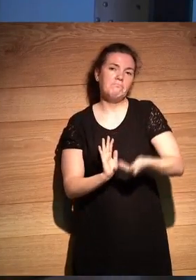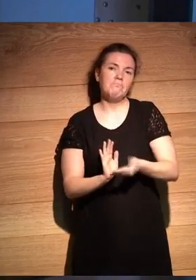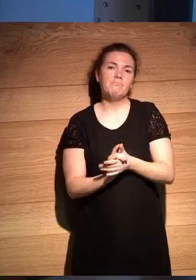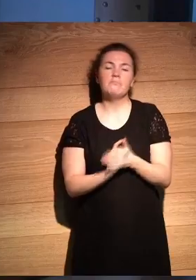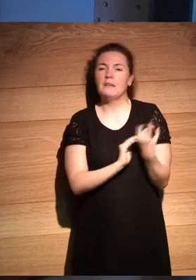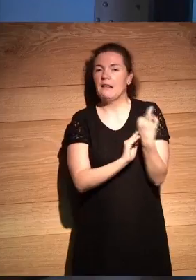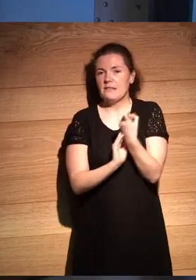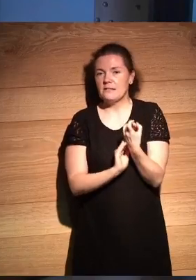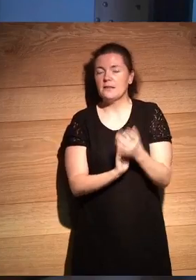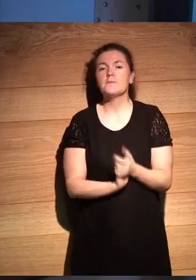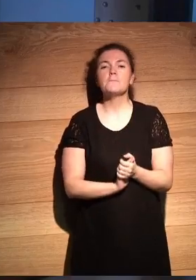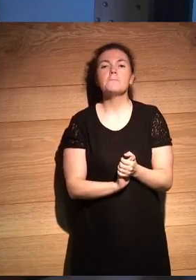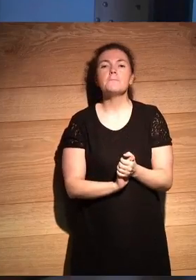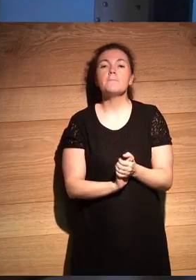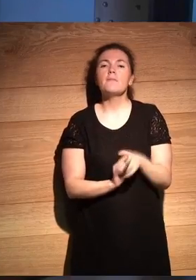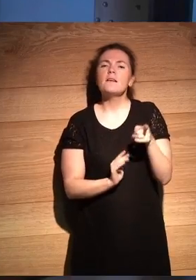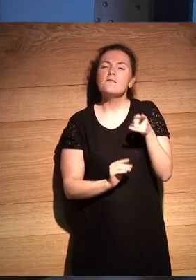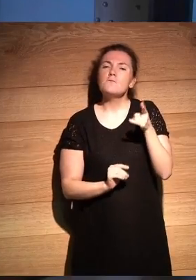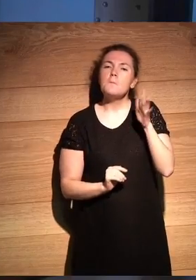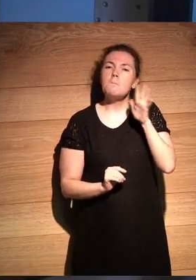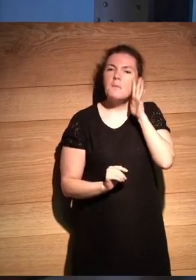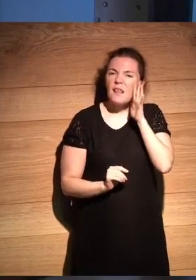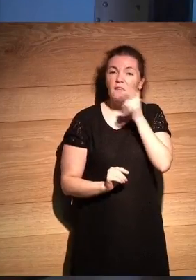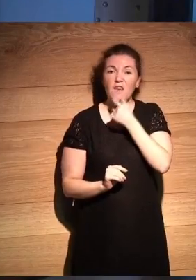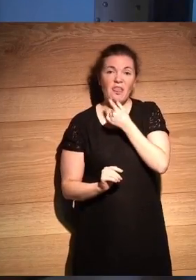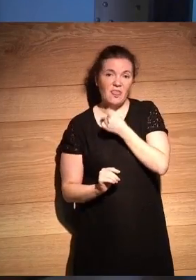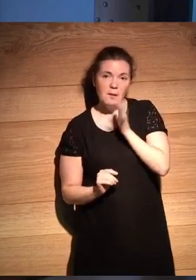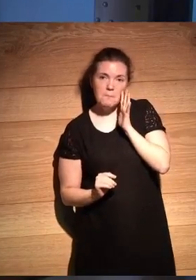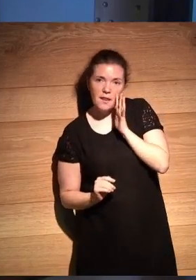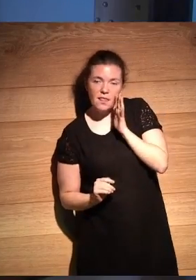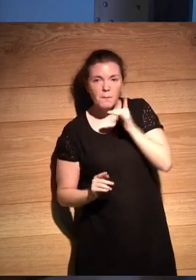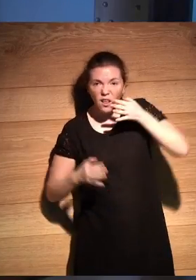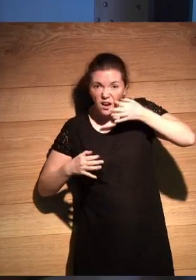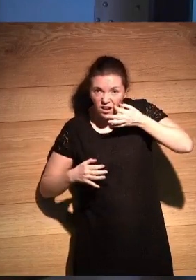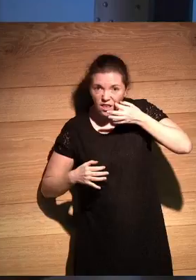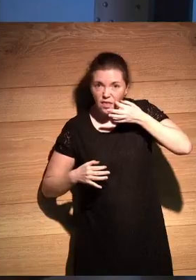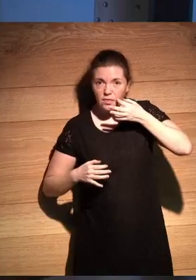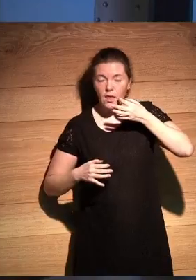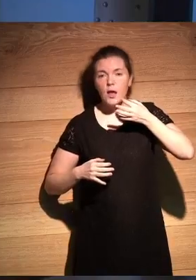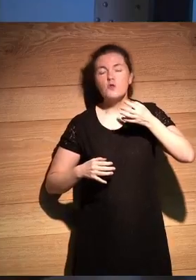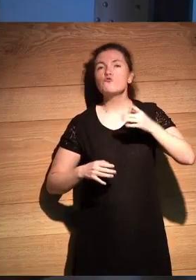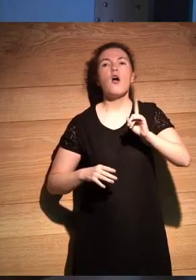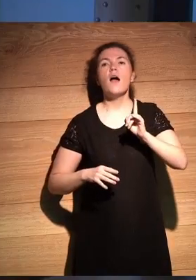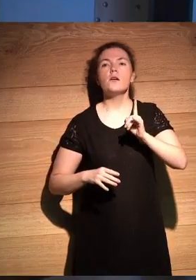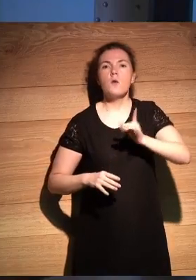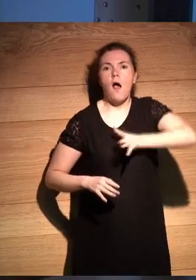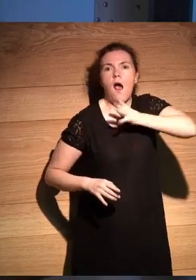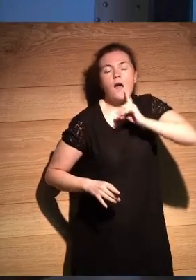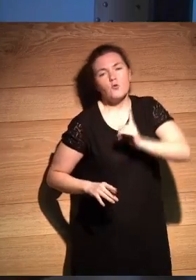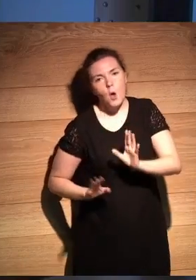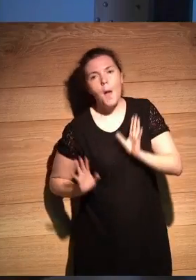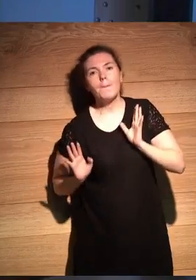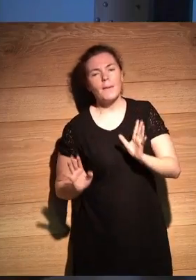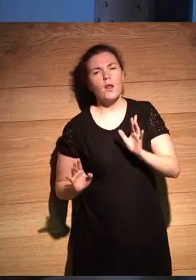necesario esto parece como fácil pero realmente fue todo una bueno una proeza tampoco pero sí que fue bastante